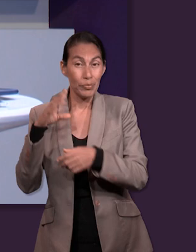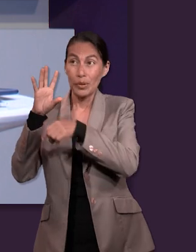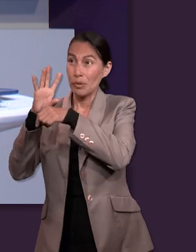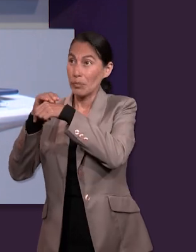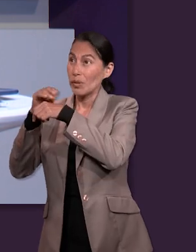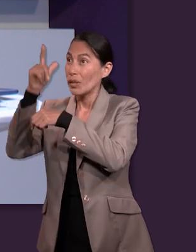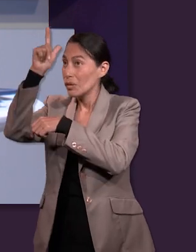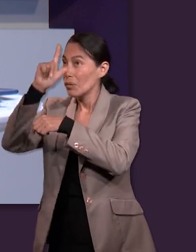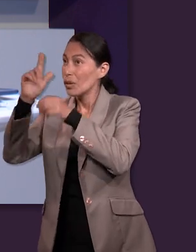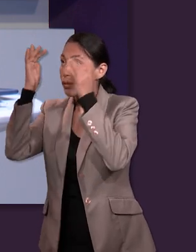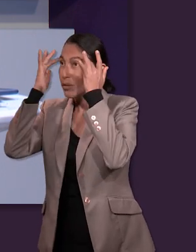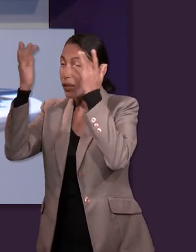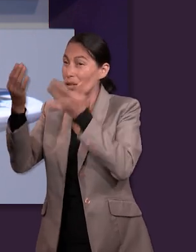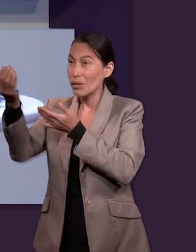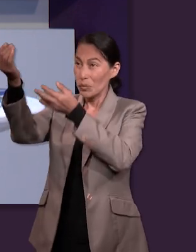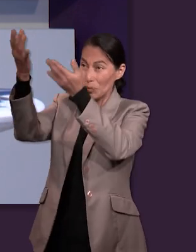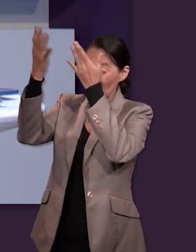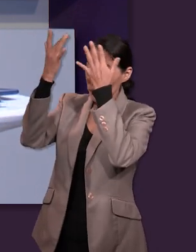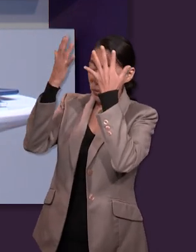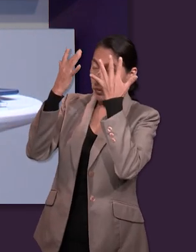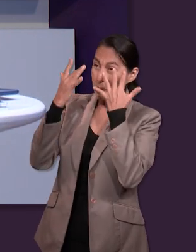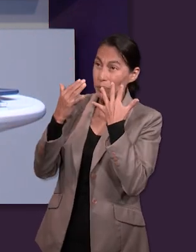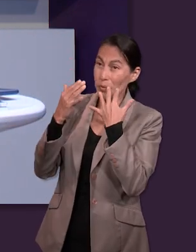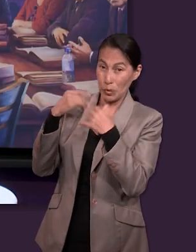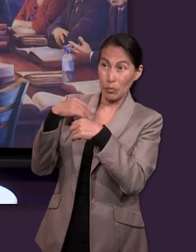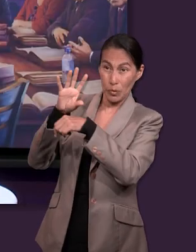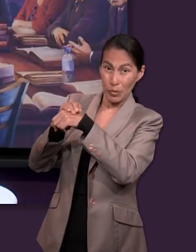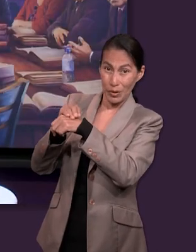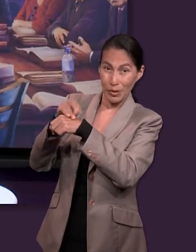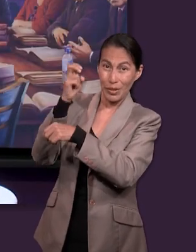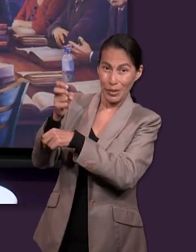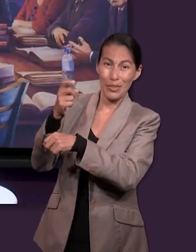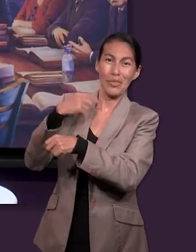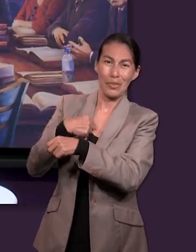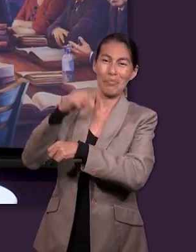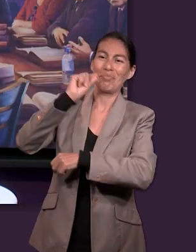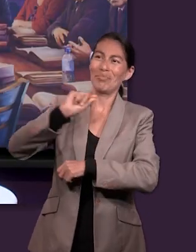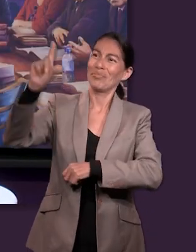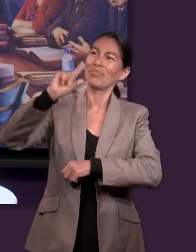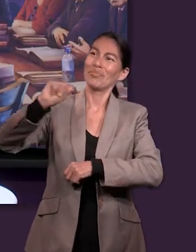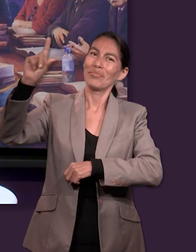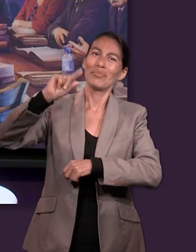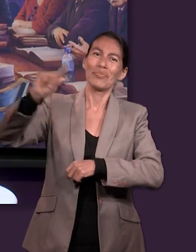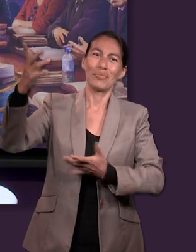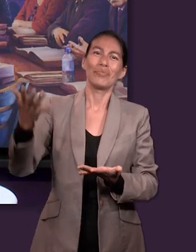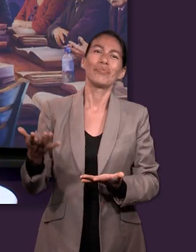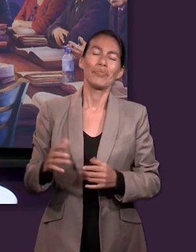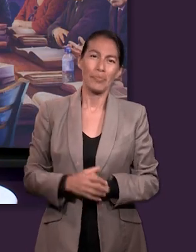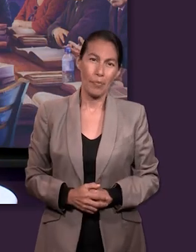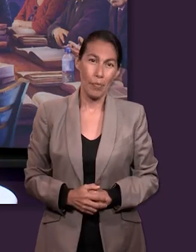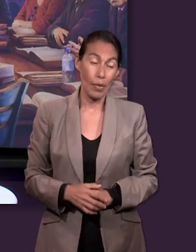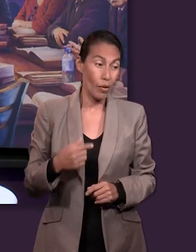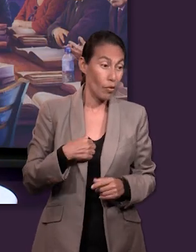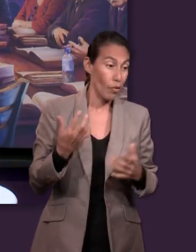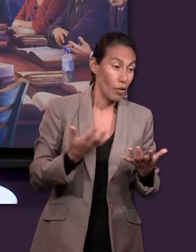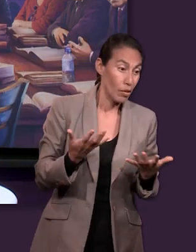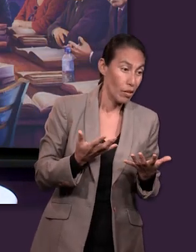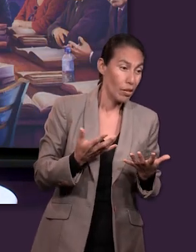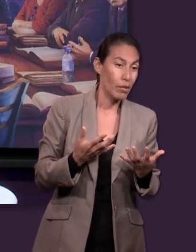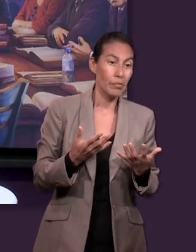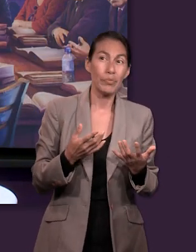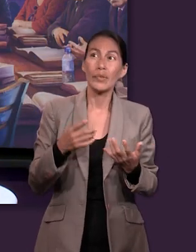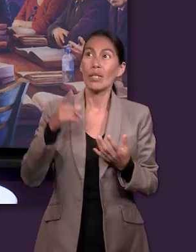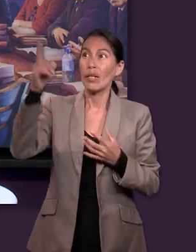en que yo permito que el Espíritu Santo tome posesión de mí, mis acciones diarias reflejarán que es Él